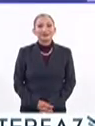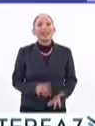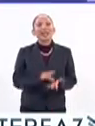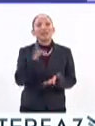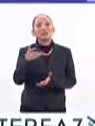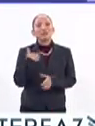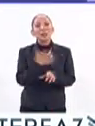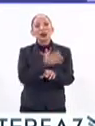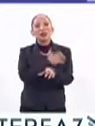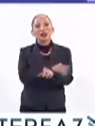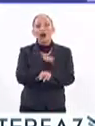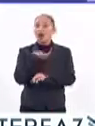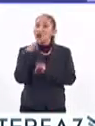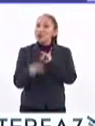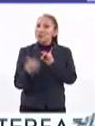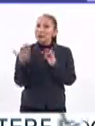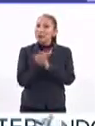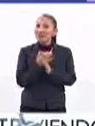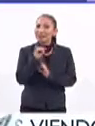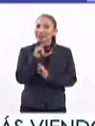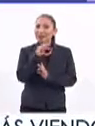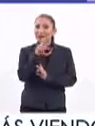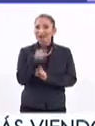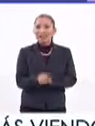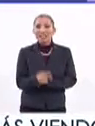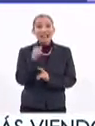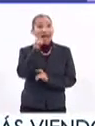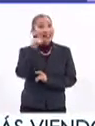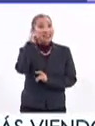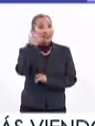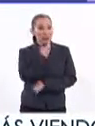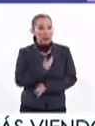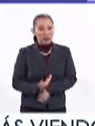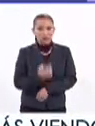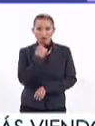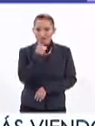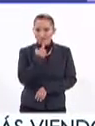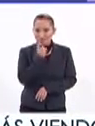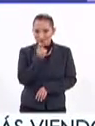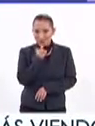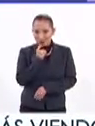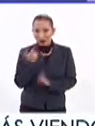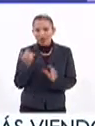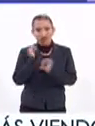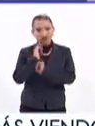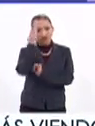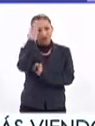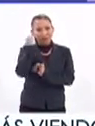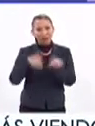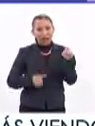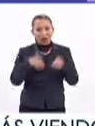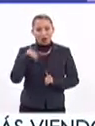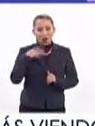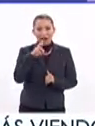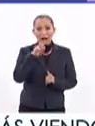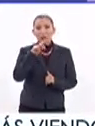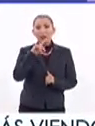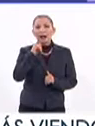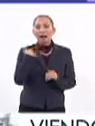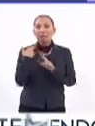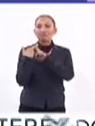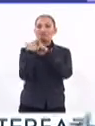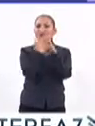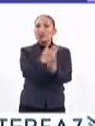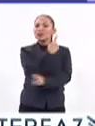Gracias por acompañarnos hasta esta última parte de Interfaz. Y bueno, ayer el presidente Andrés Manuel López Obrador encabezó en el Teatro de la República la